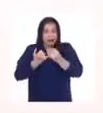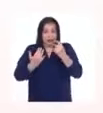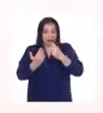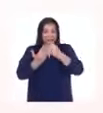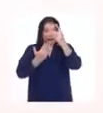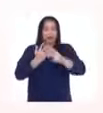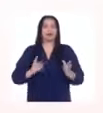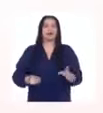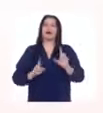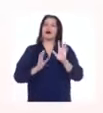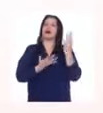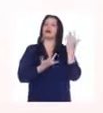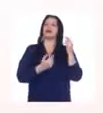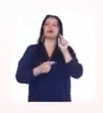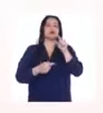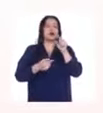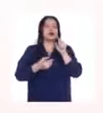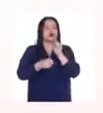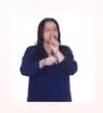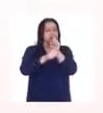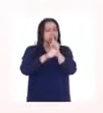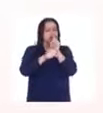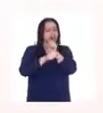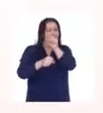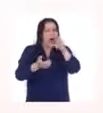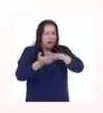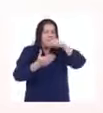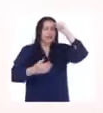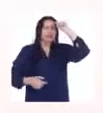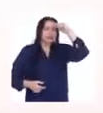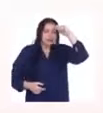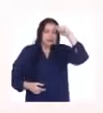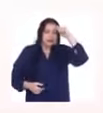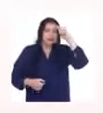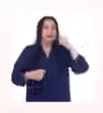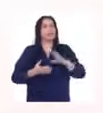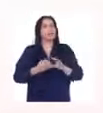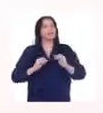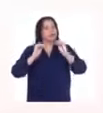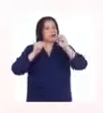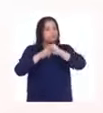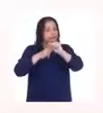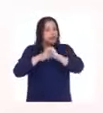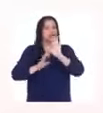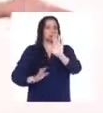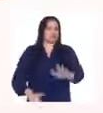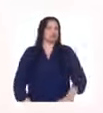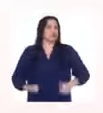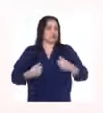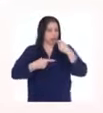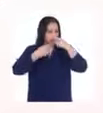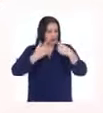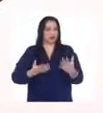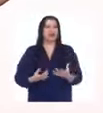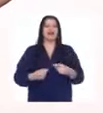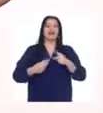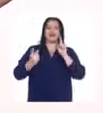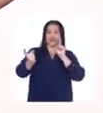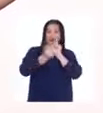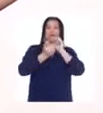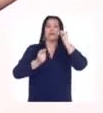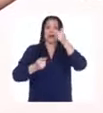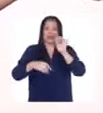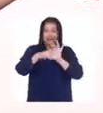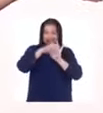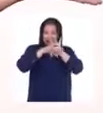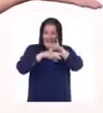el programa pero espero que estas lecciones se queden con nosotros y las sigamos aplicando día a día nos veremos mañana